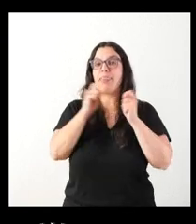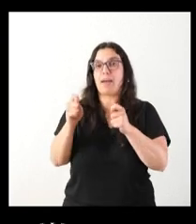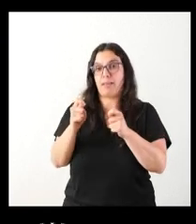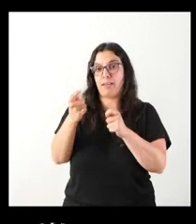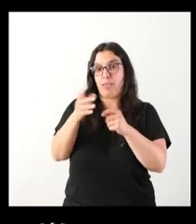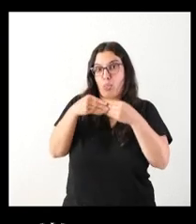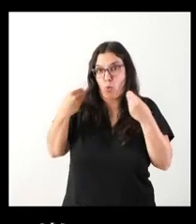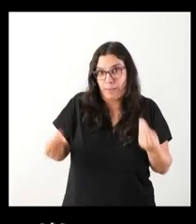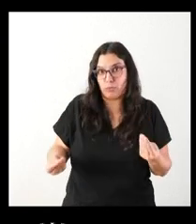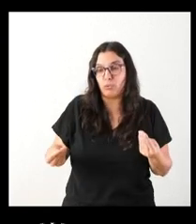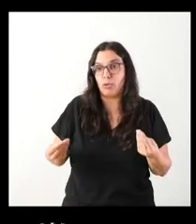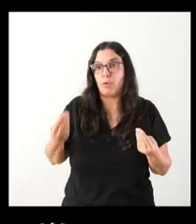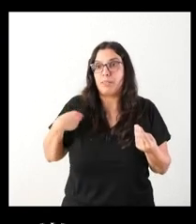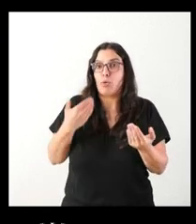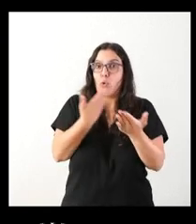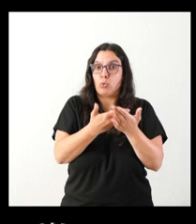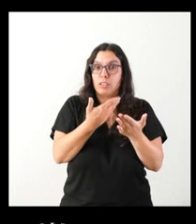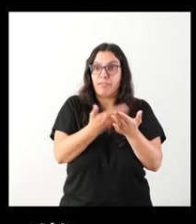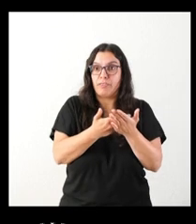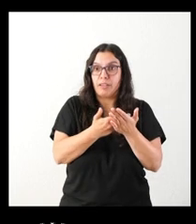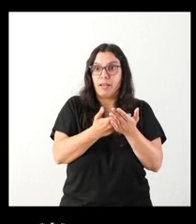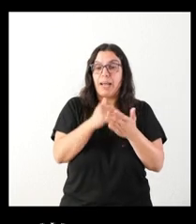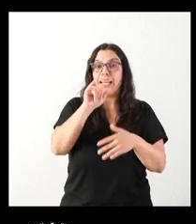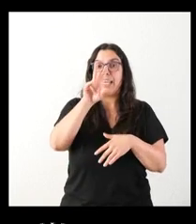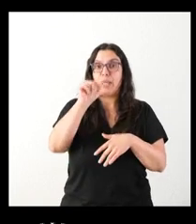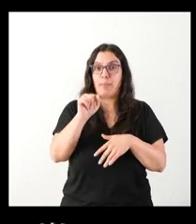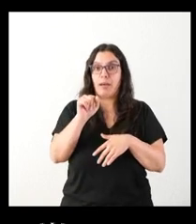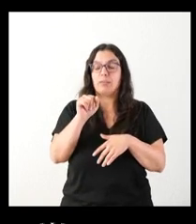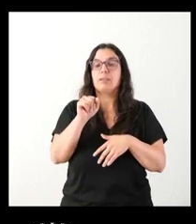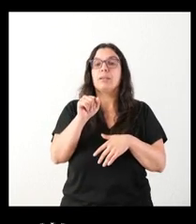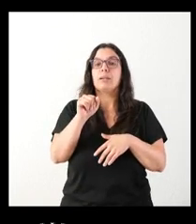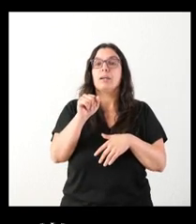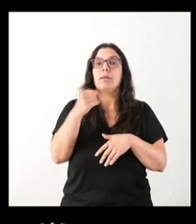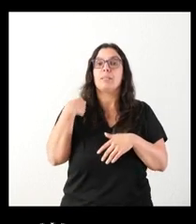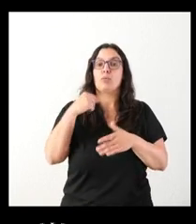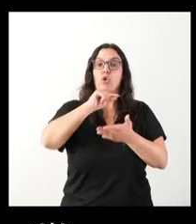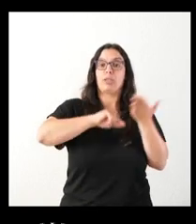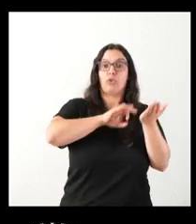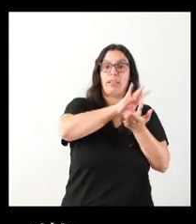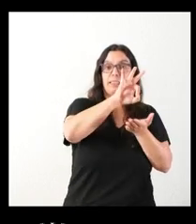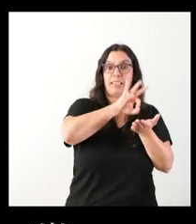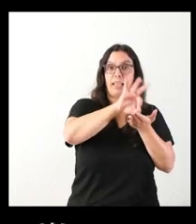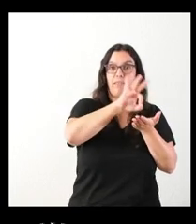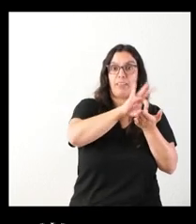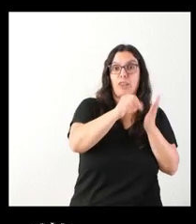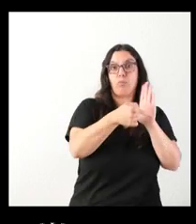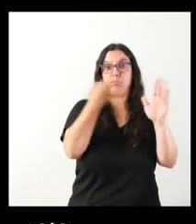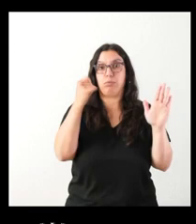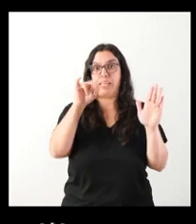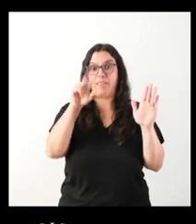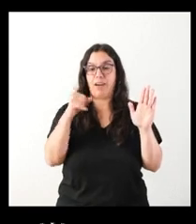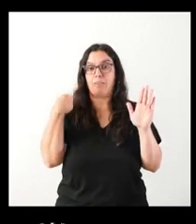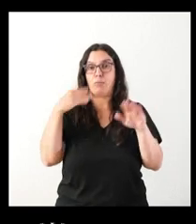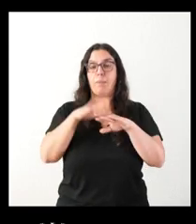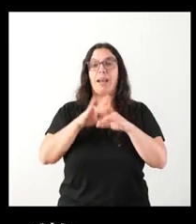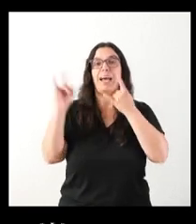que justifica la exención de IVA en un contrato de servicios de la comunicación del operativo de incendios.